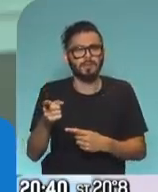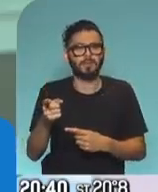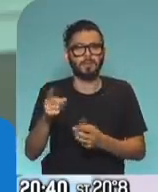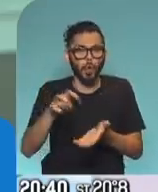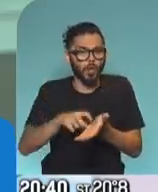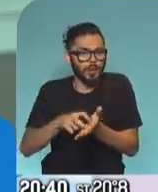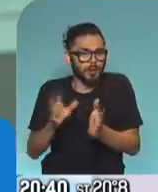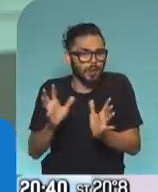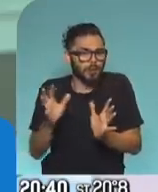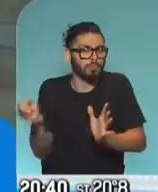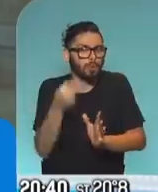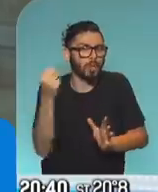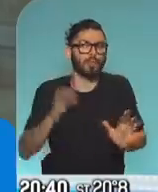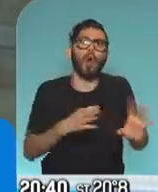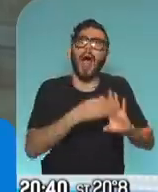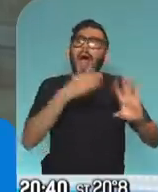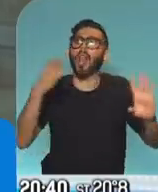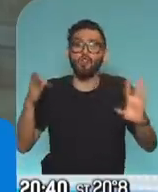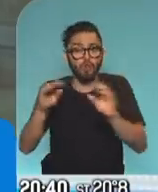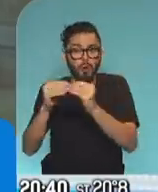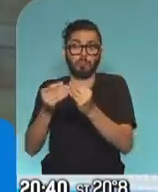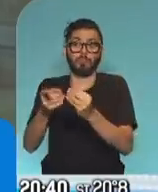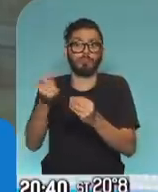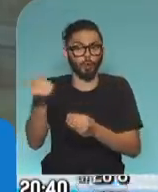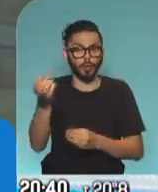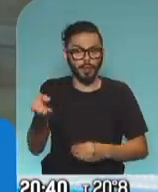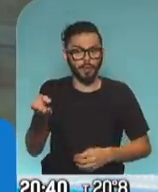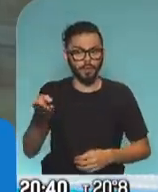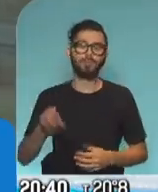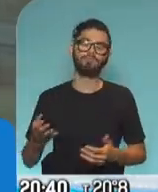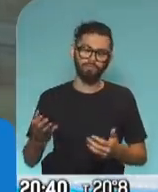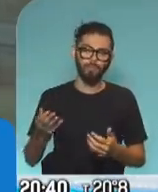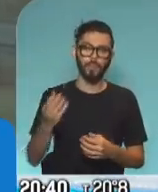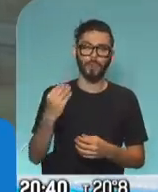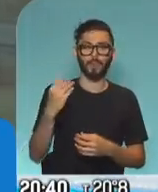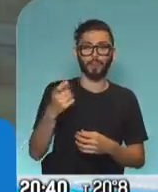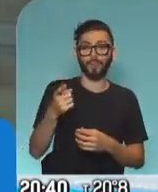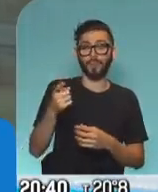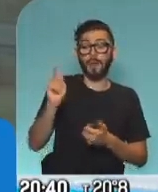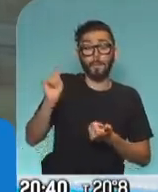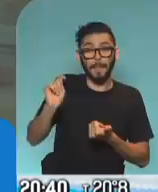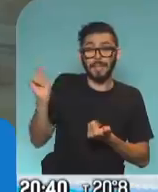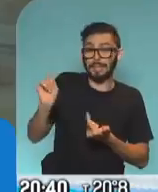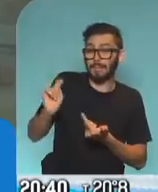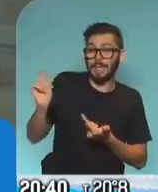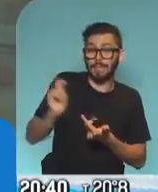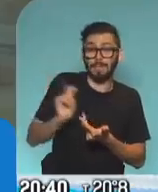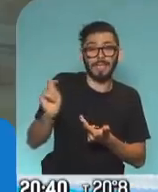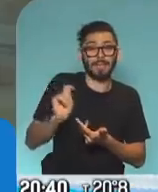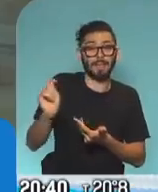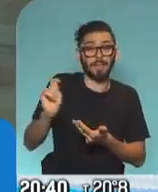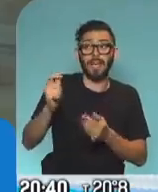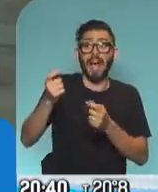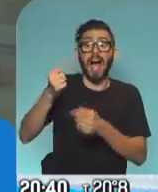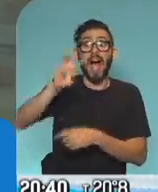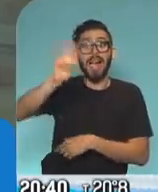gran noticia para cerrar el año. Sí, es una re buena noticia porque resulta que entre estos meses que no se pagó la cuota del crédito